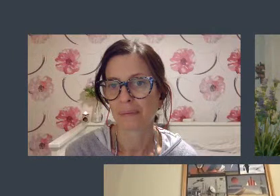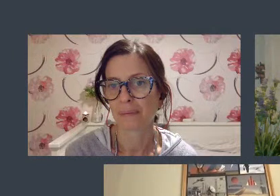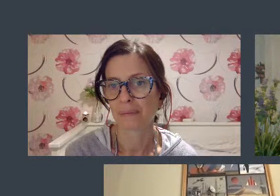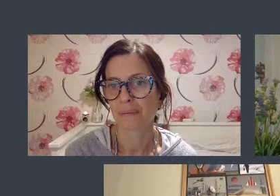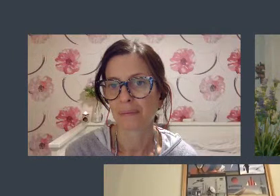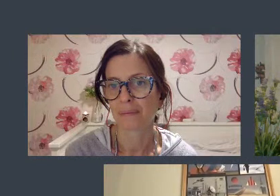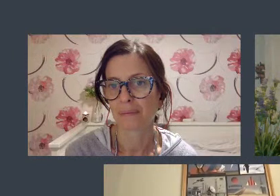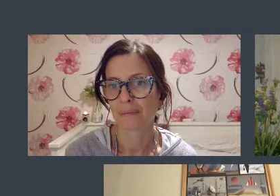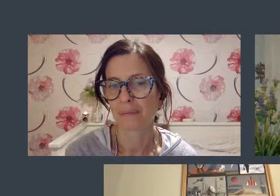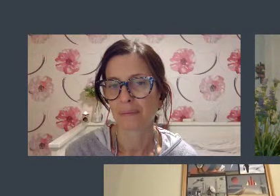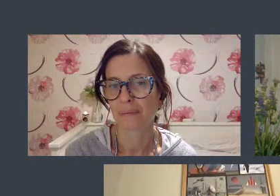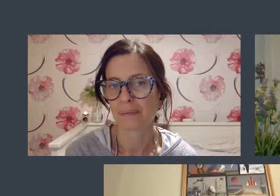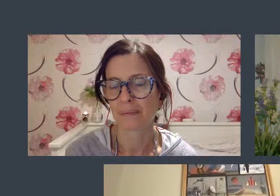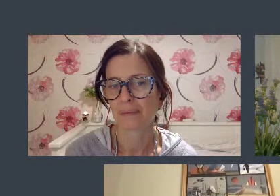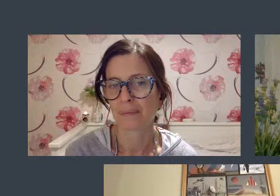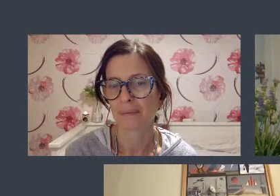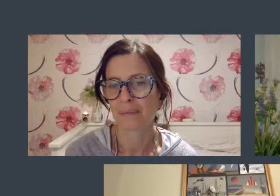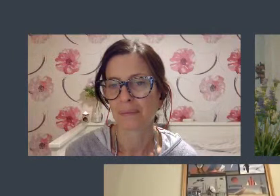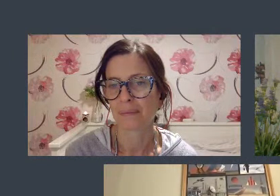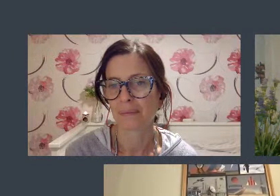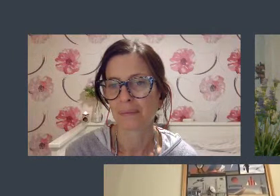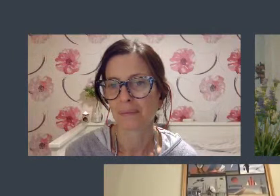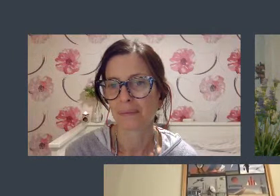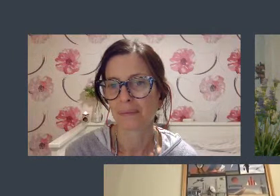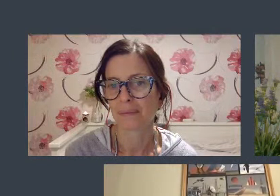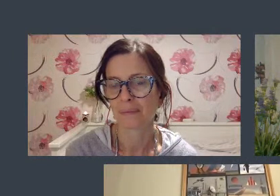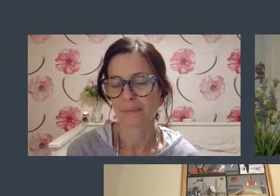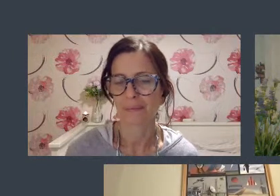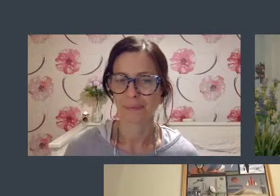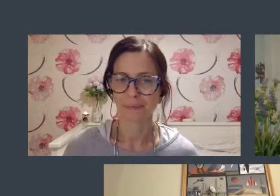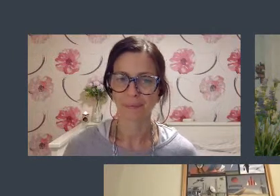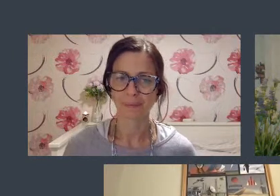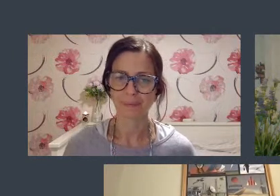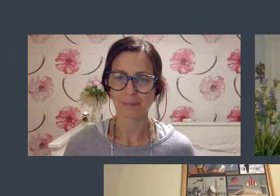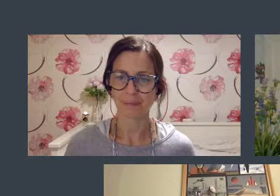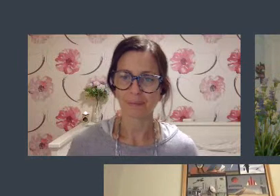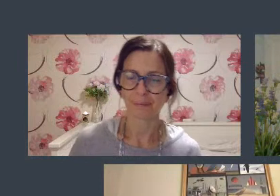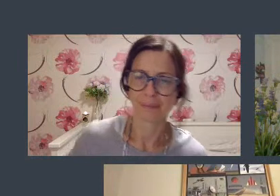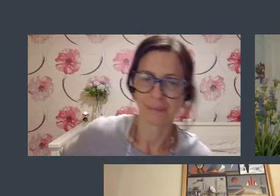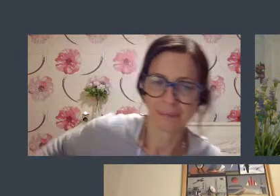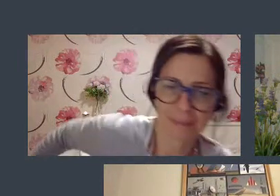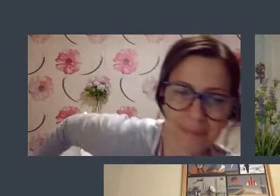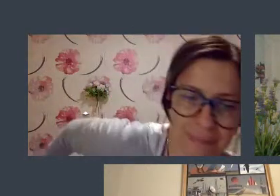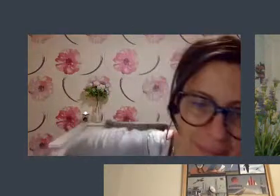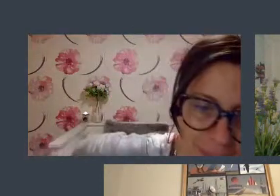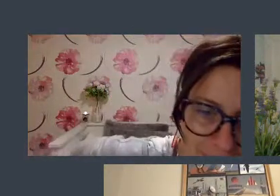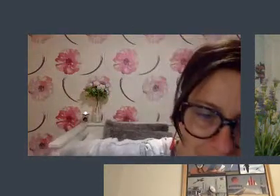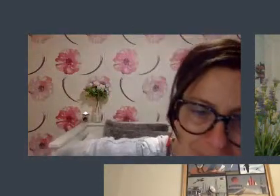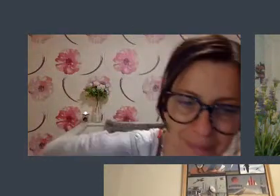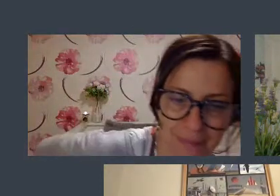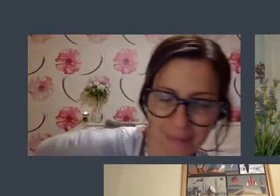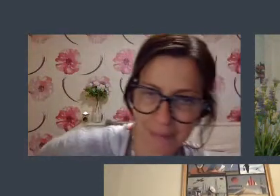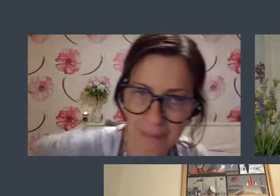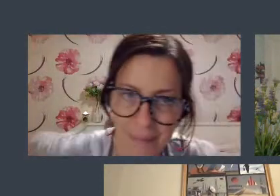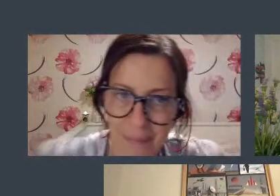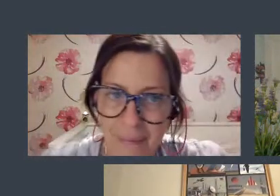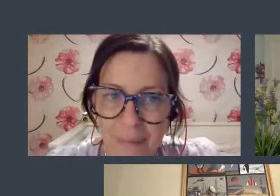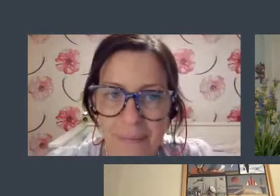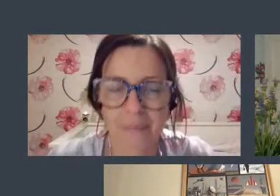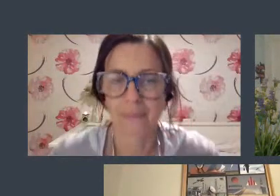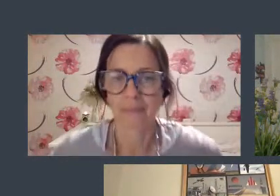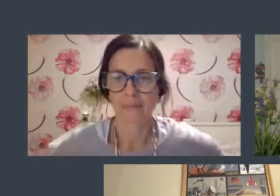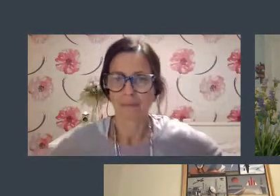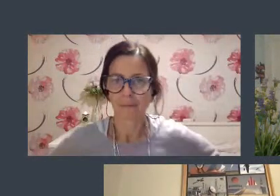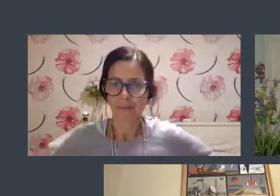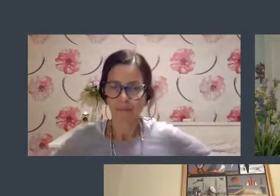mostrar los avances y tendrá que establecer políticas y programas yo creo que Chile si bien ha salido súper